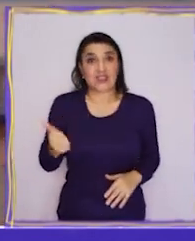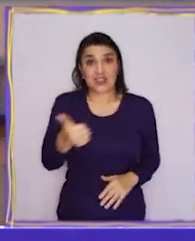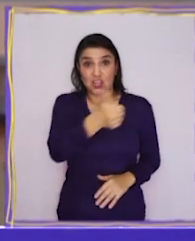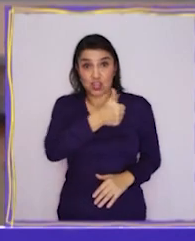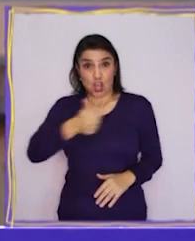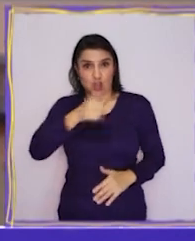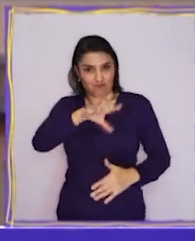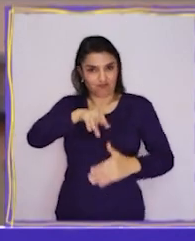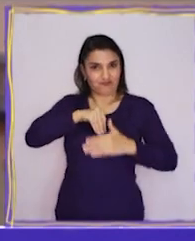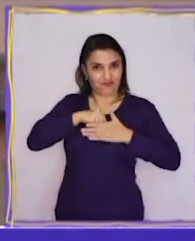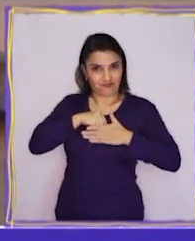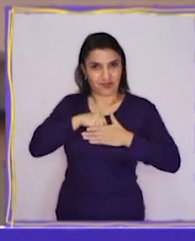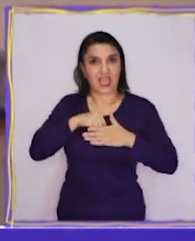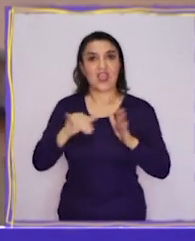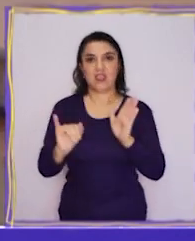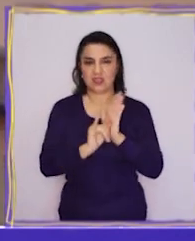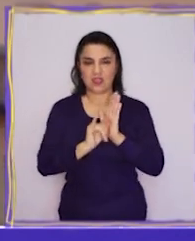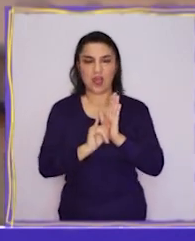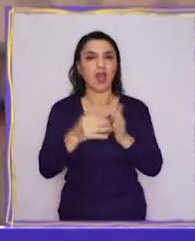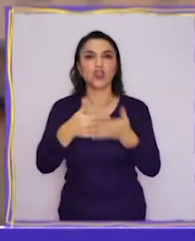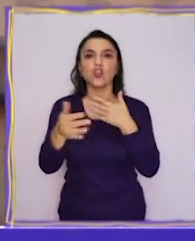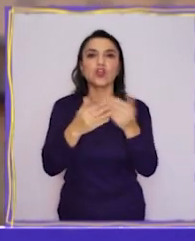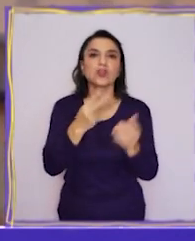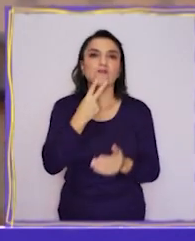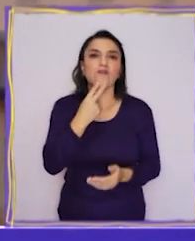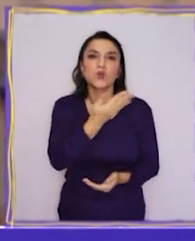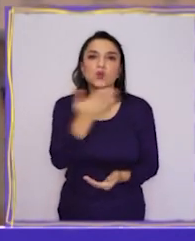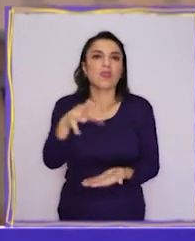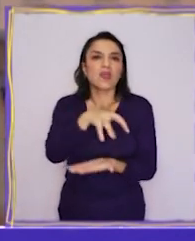todos nosotros. ¿En qué ciudad viven ustedes?